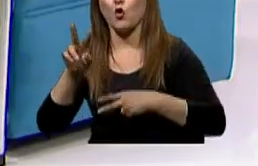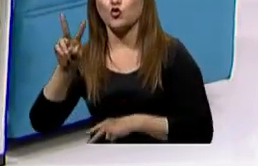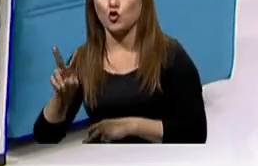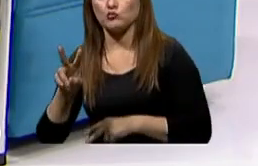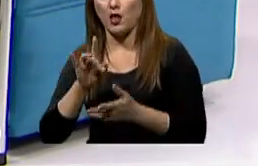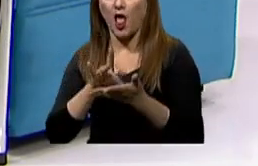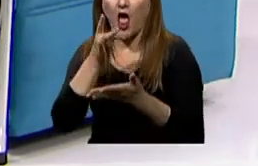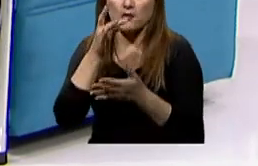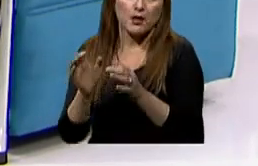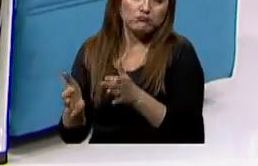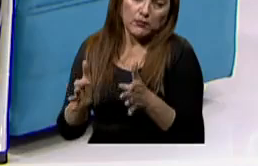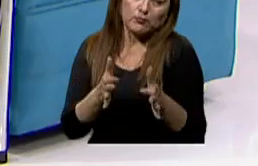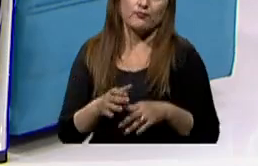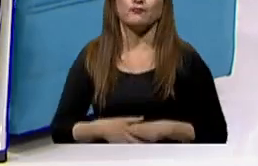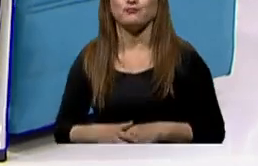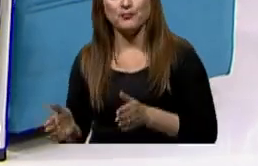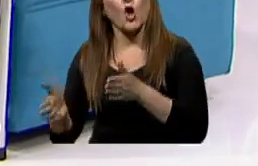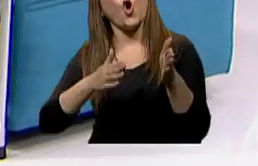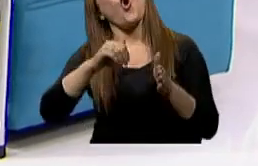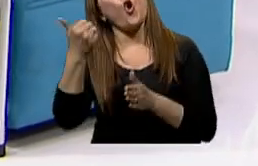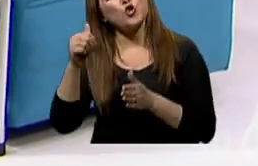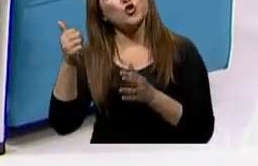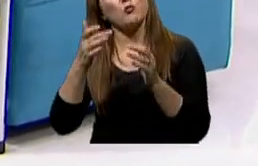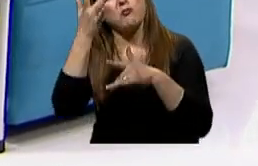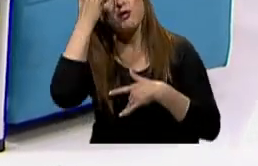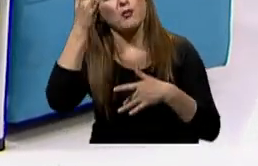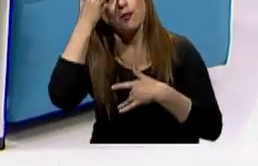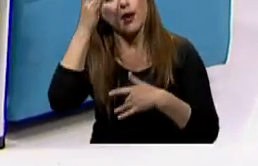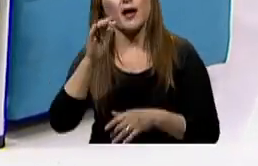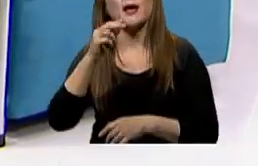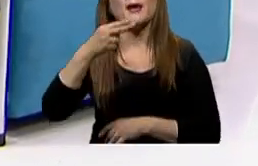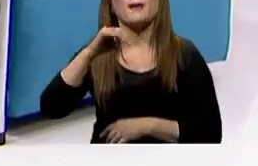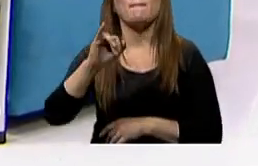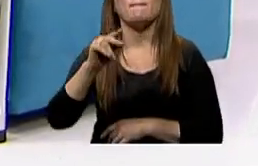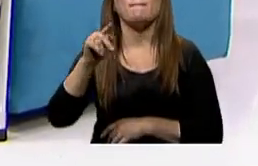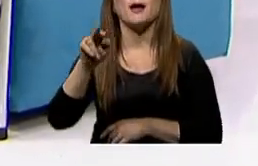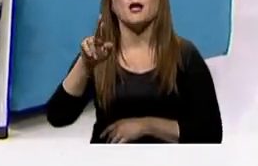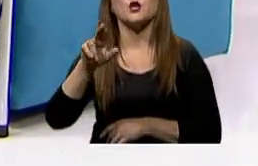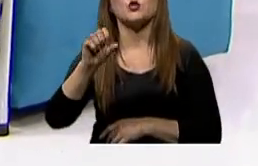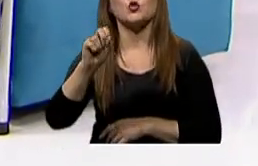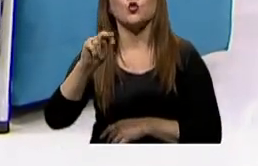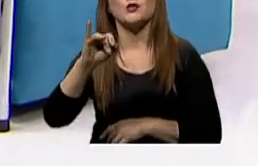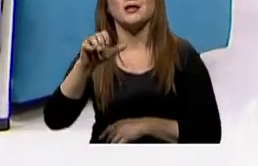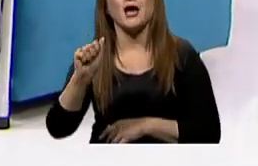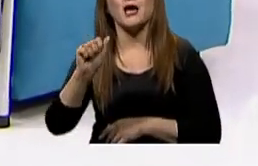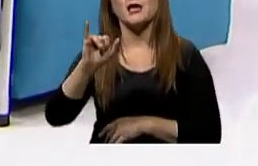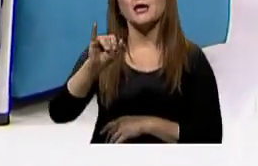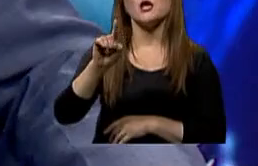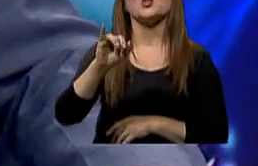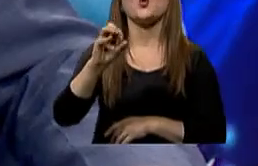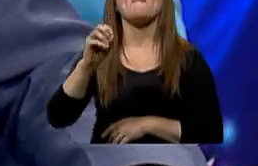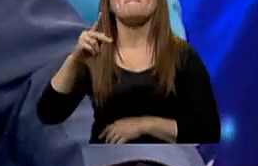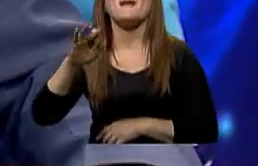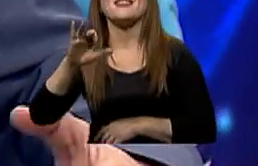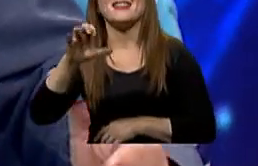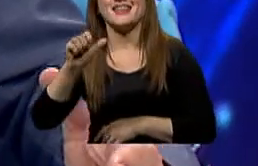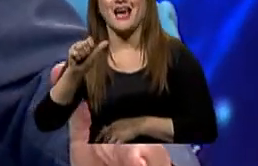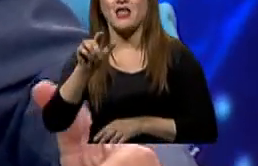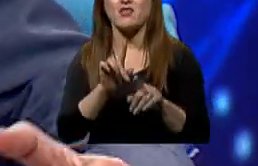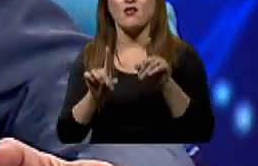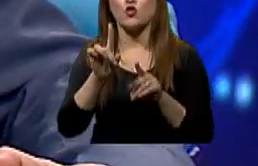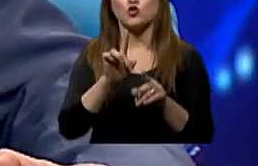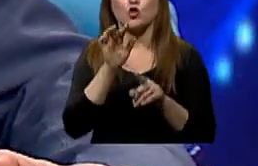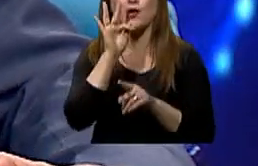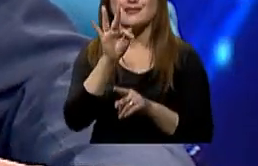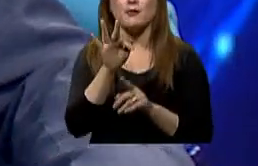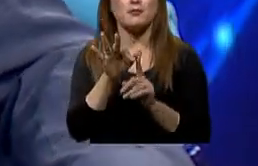Y hay otro trastorno también que hay tener en cuenta que es la hipersomnia idiopática, que hay que hacer el diagnóstico diferencial. En redes sociales nos hacían